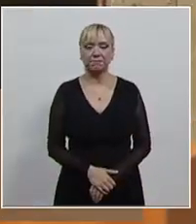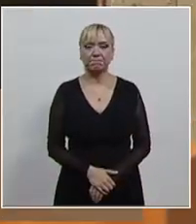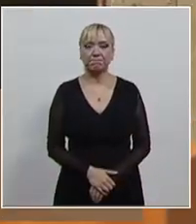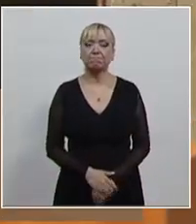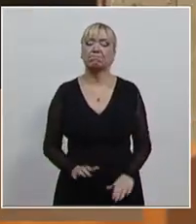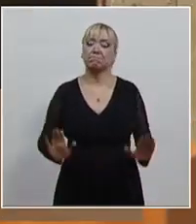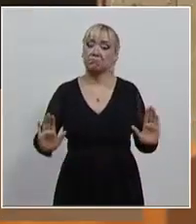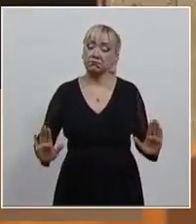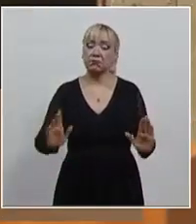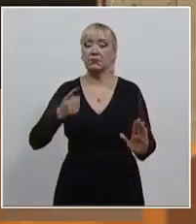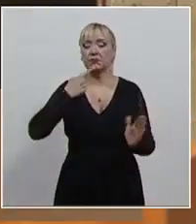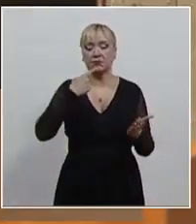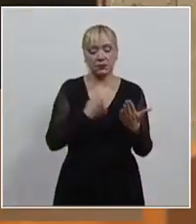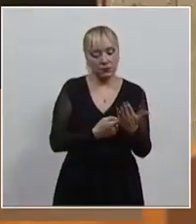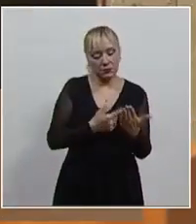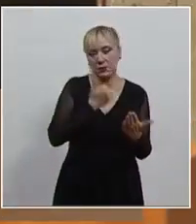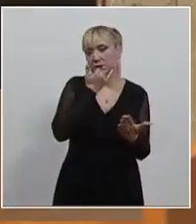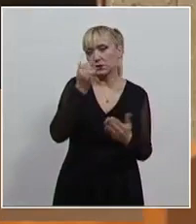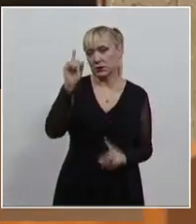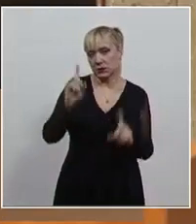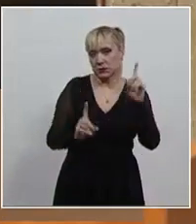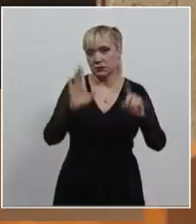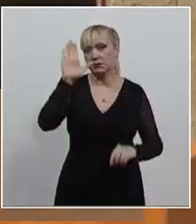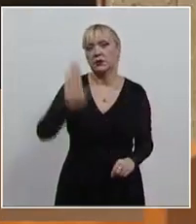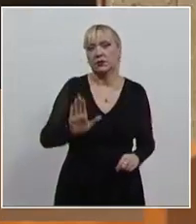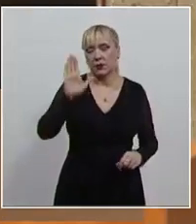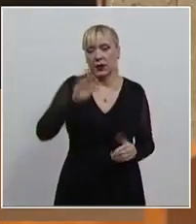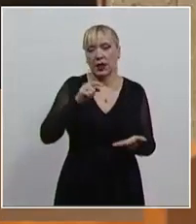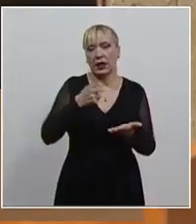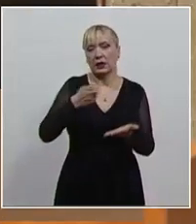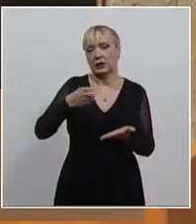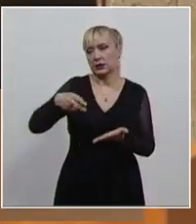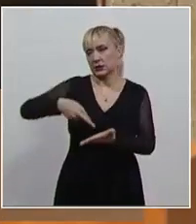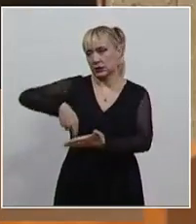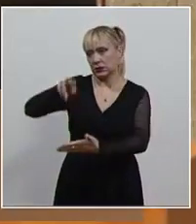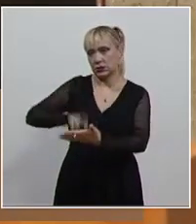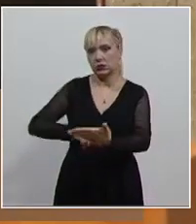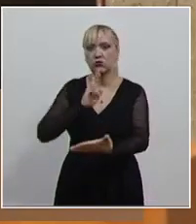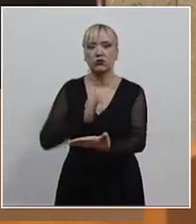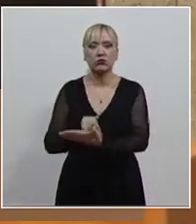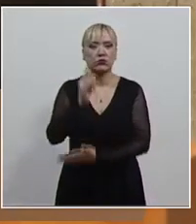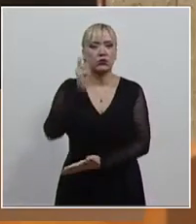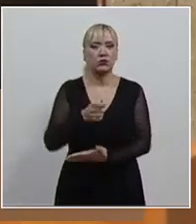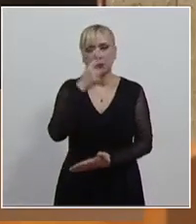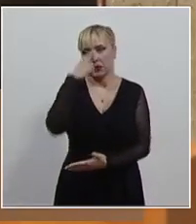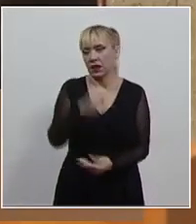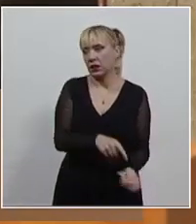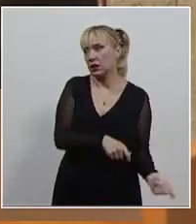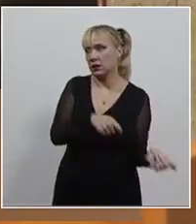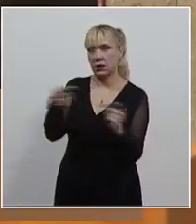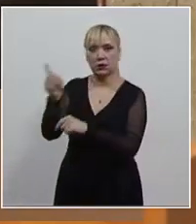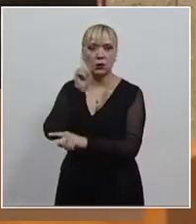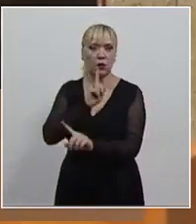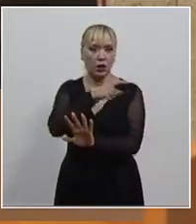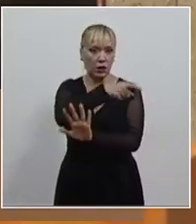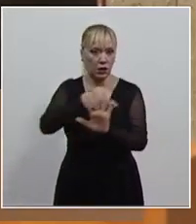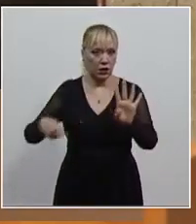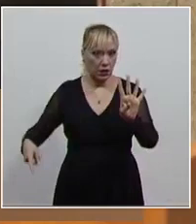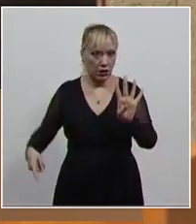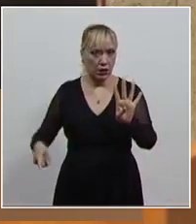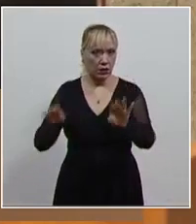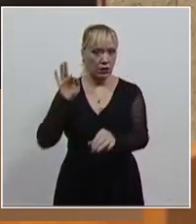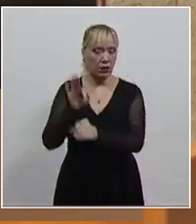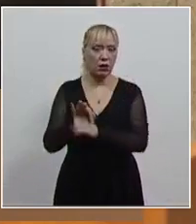Se aduce que este acuerdo, el dictado de estas medidas de protección, restringen